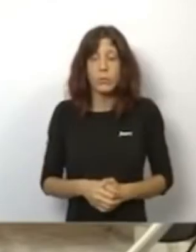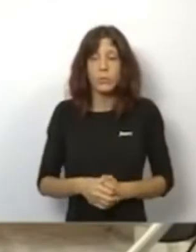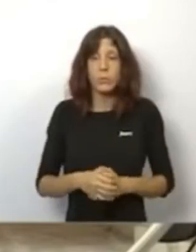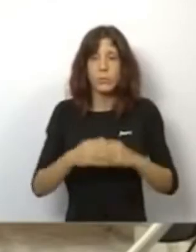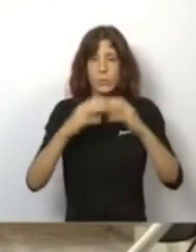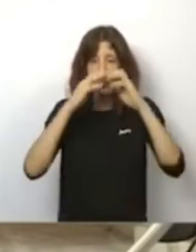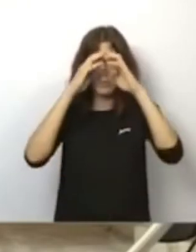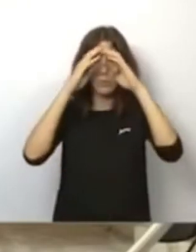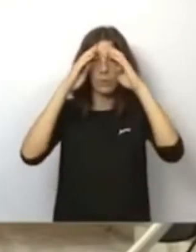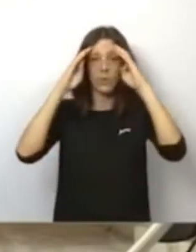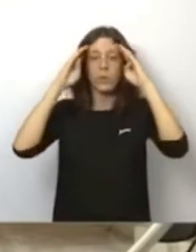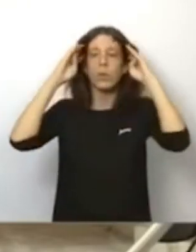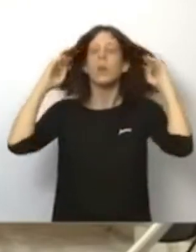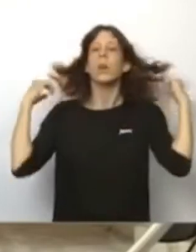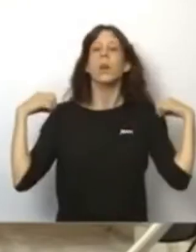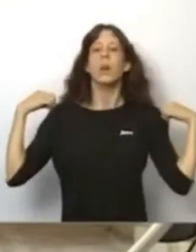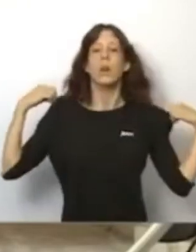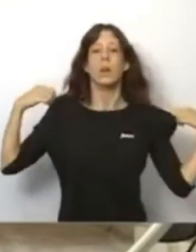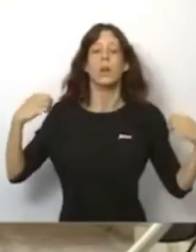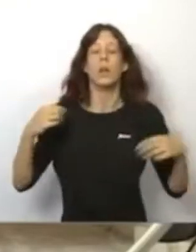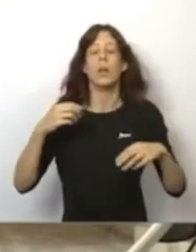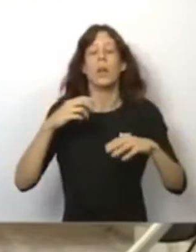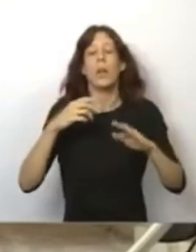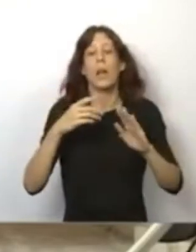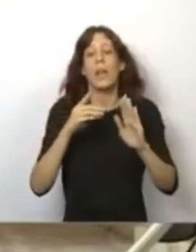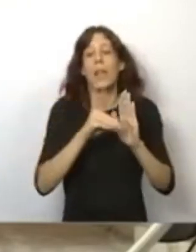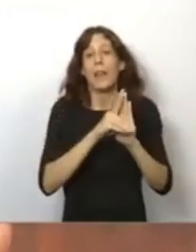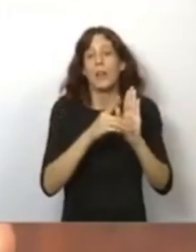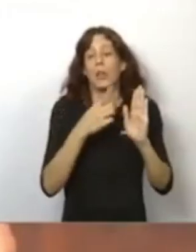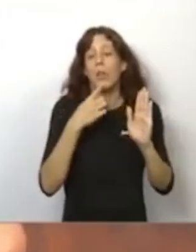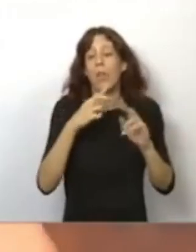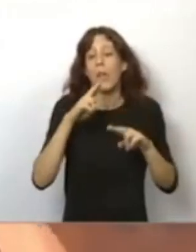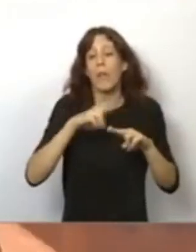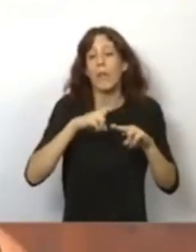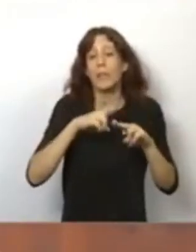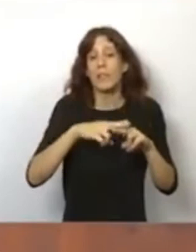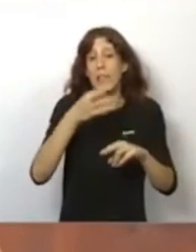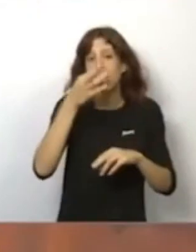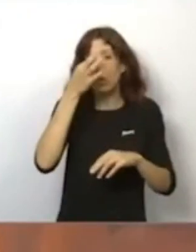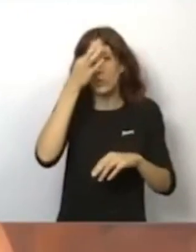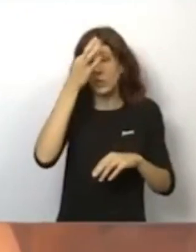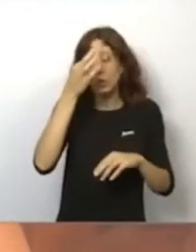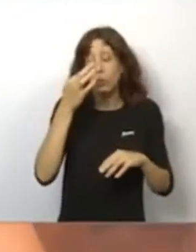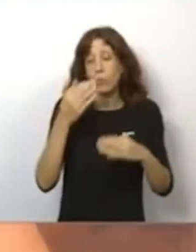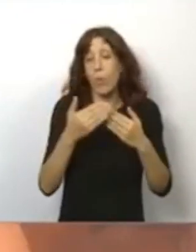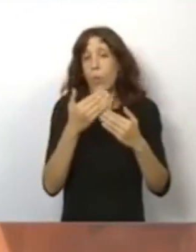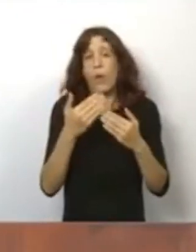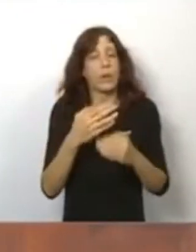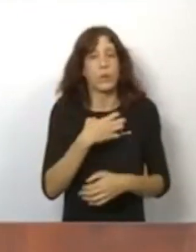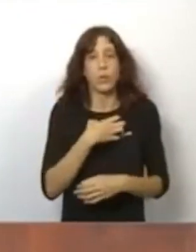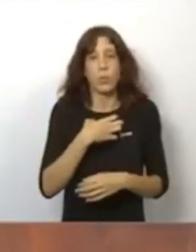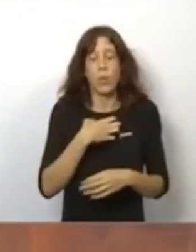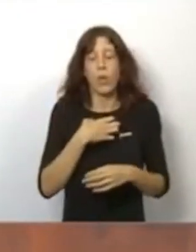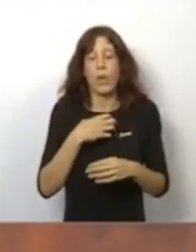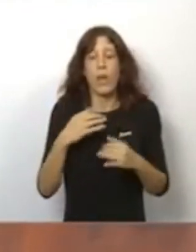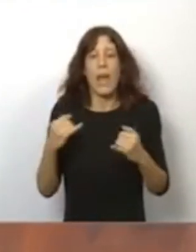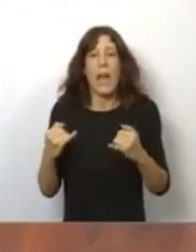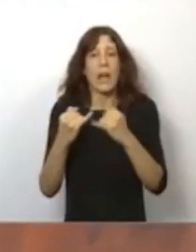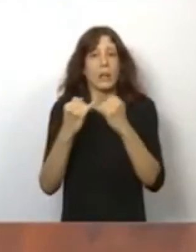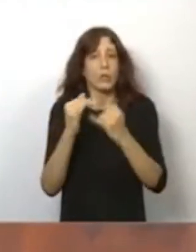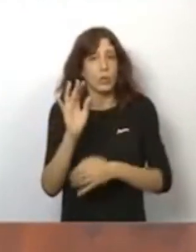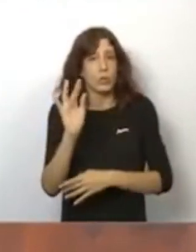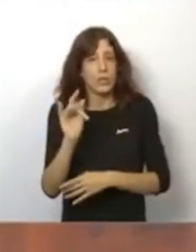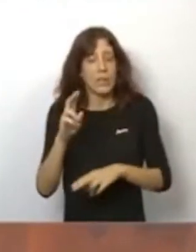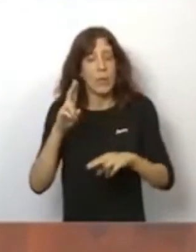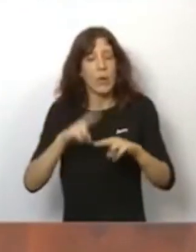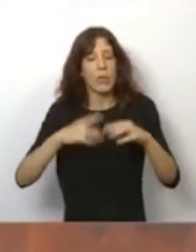De acuerdo con la resolución, no hay fiestas populares. Pueden haber actos, sí, pero no como